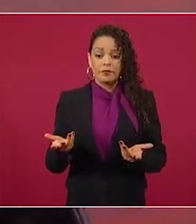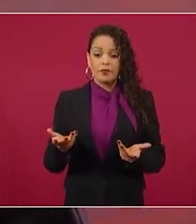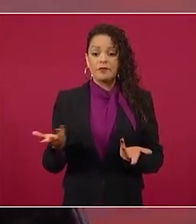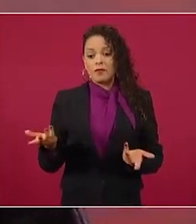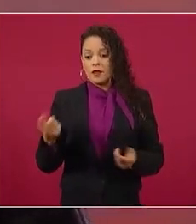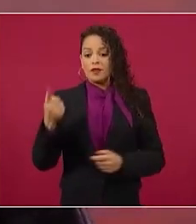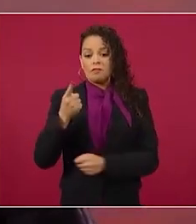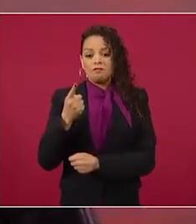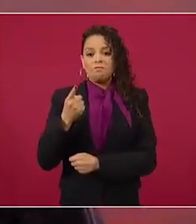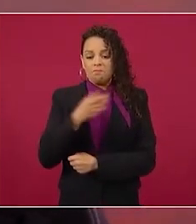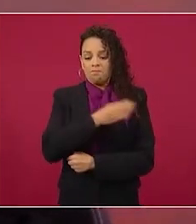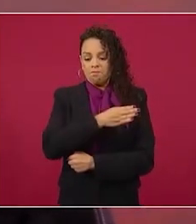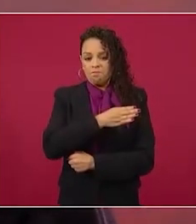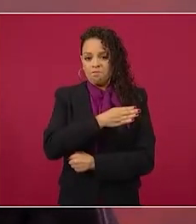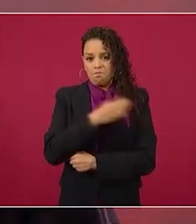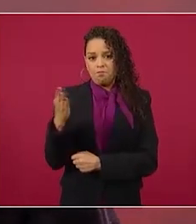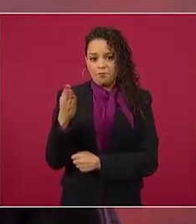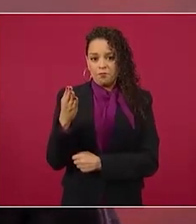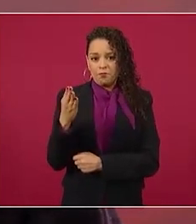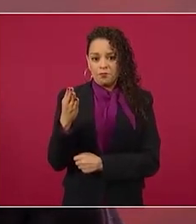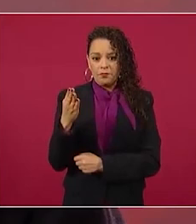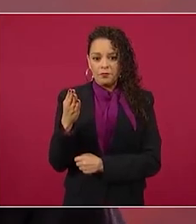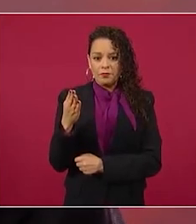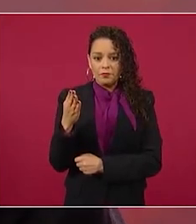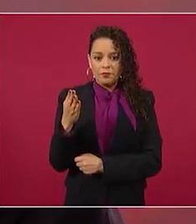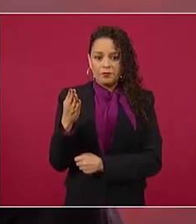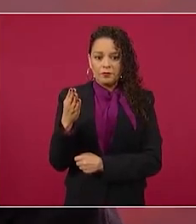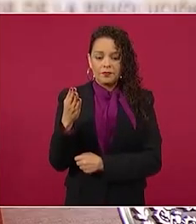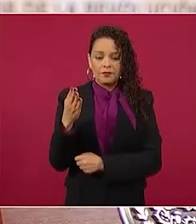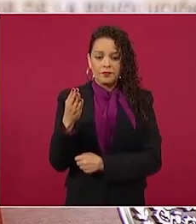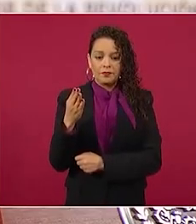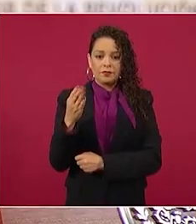afortunadamente siempre